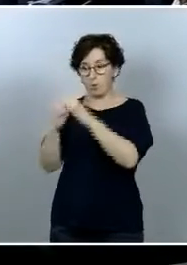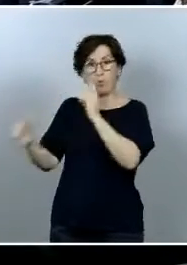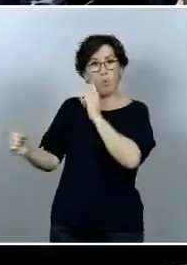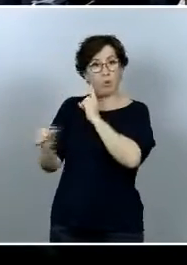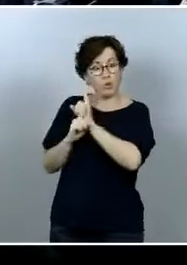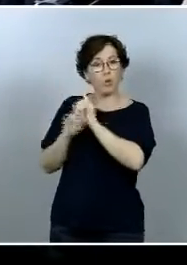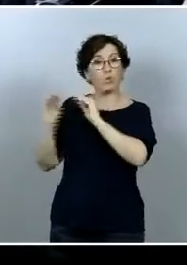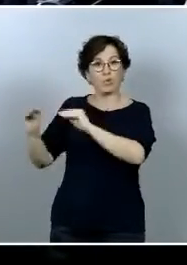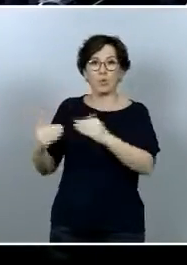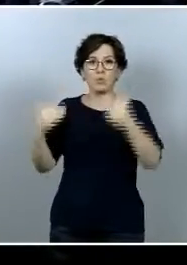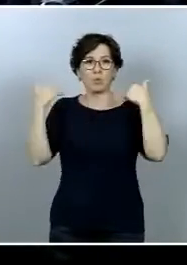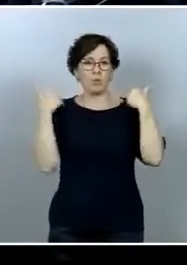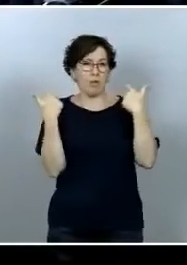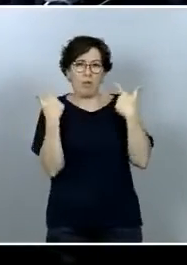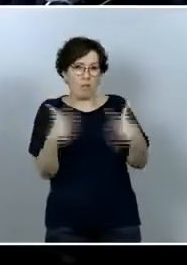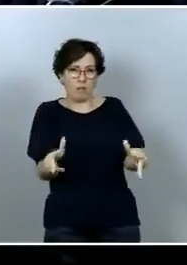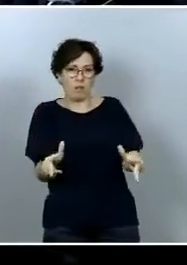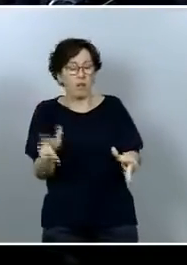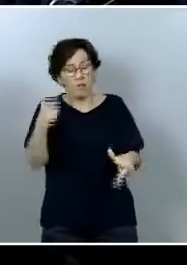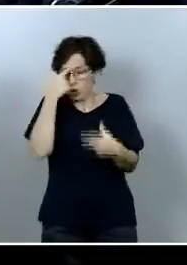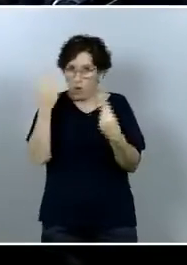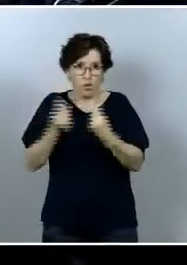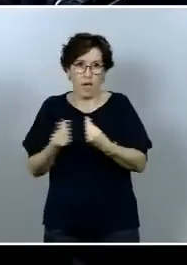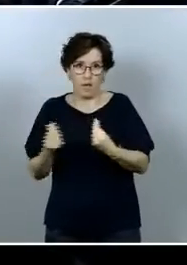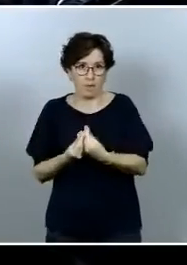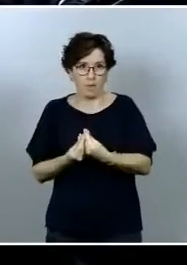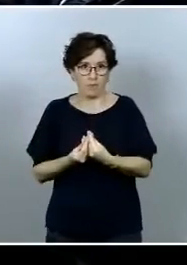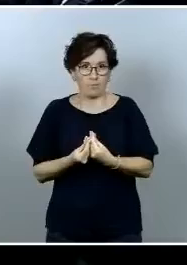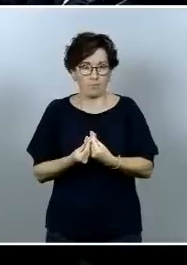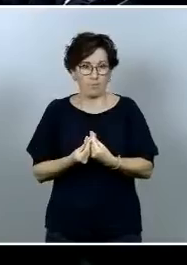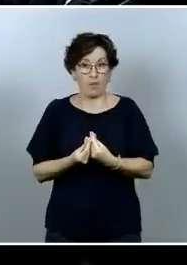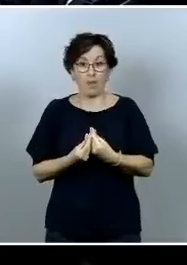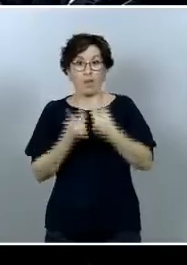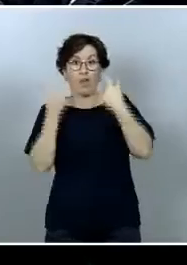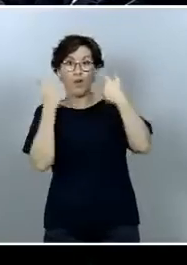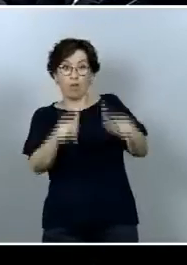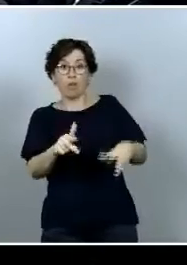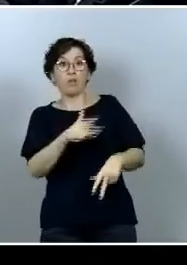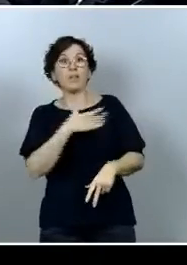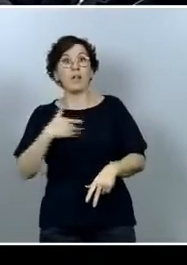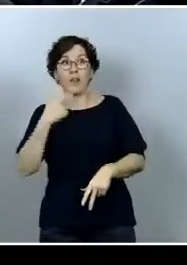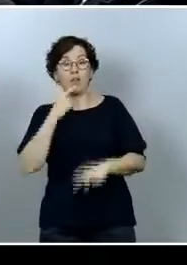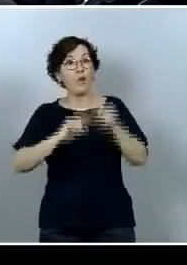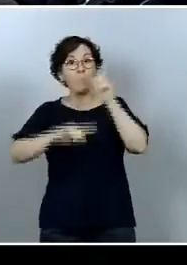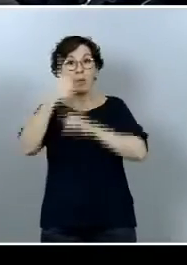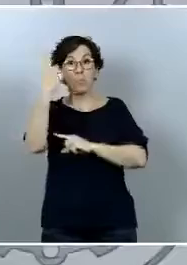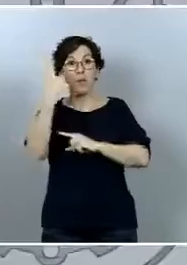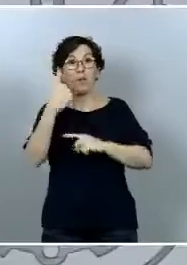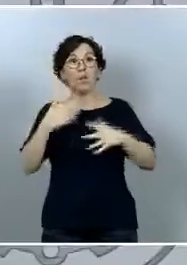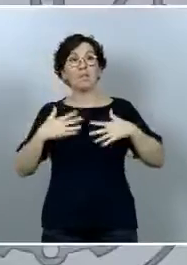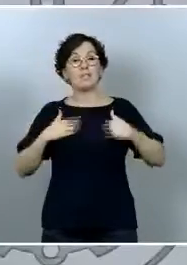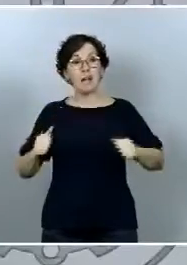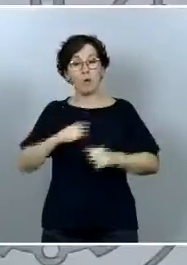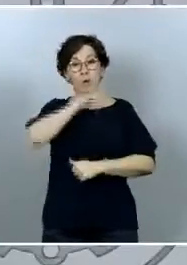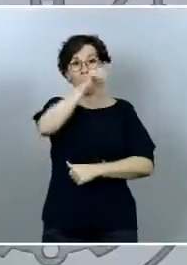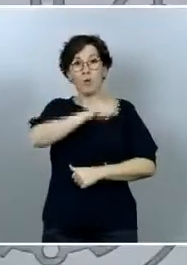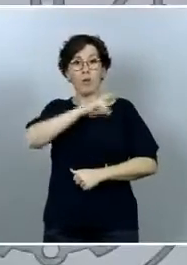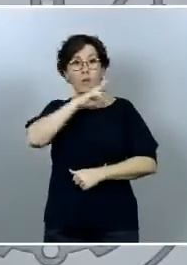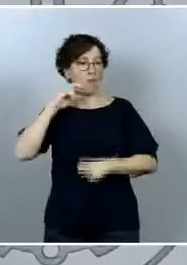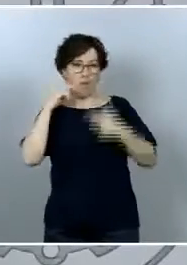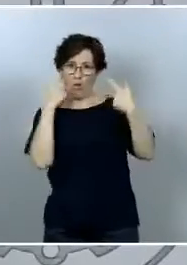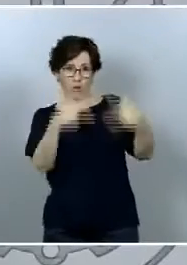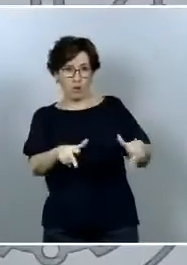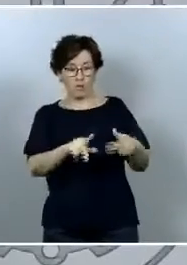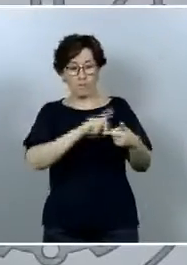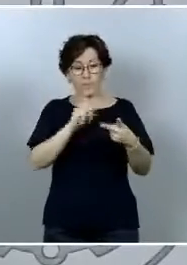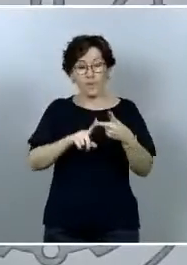responsabilidad que en primer lugar pasa por preservar la salud de los ciudadanos por apoyar también el trabajo que